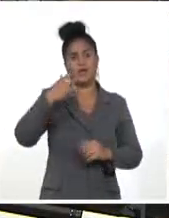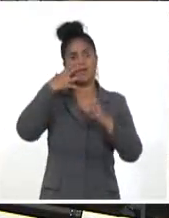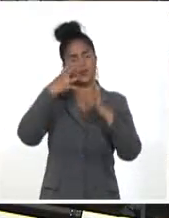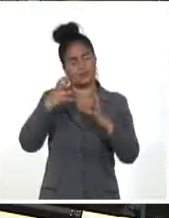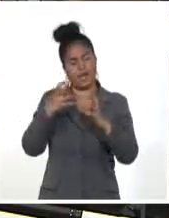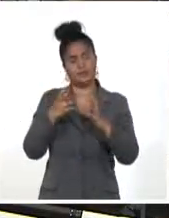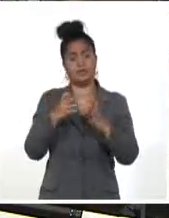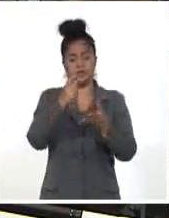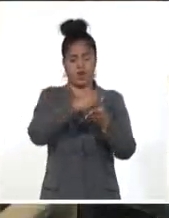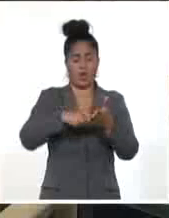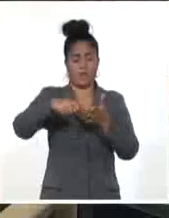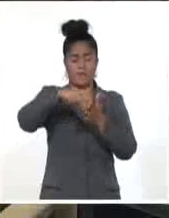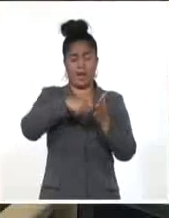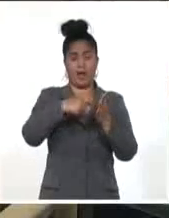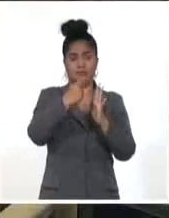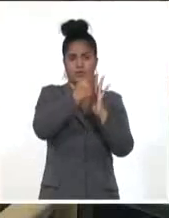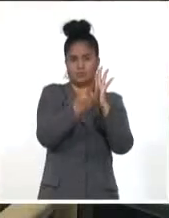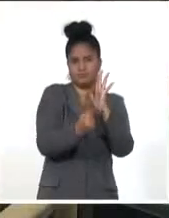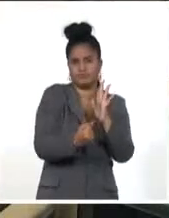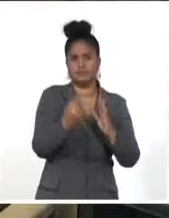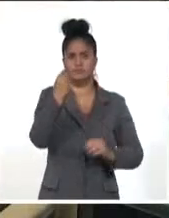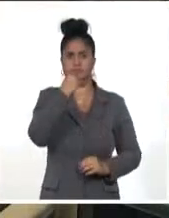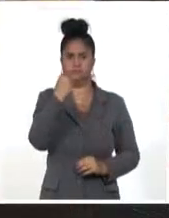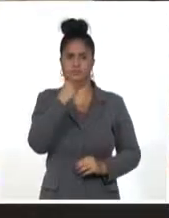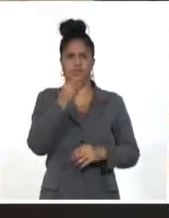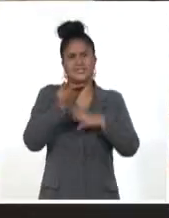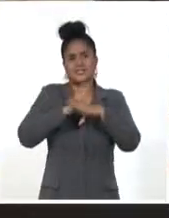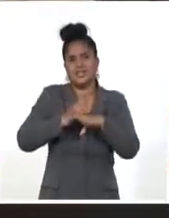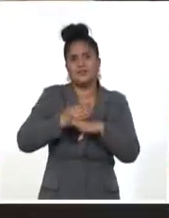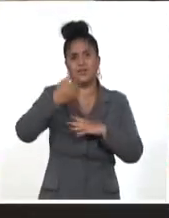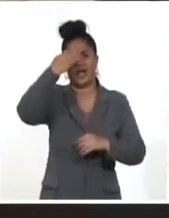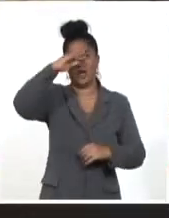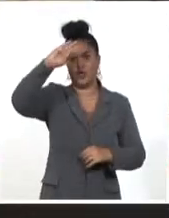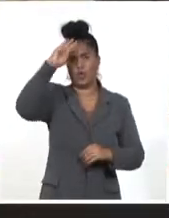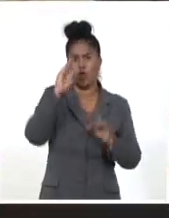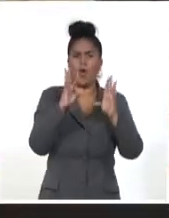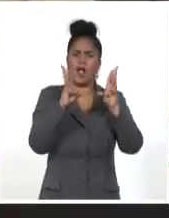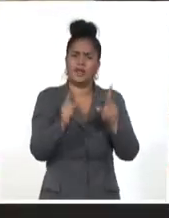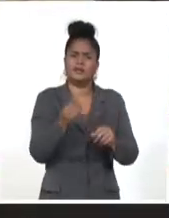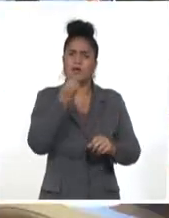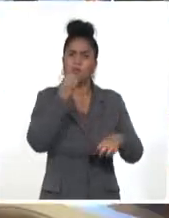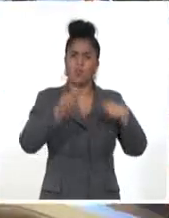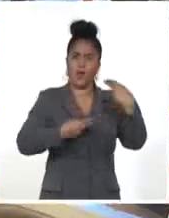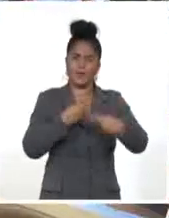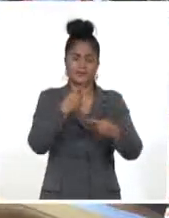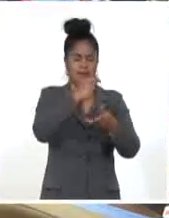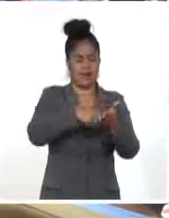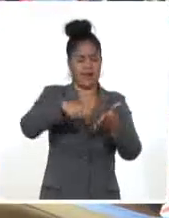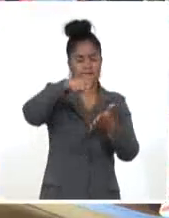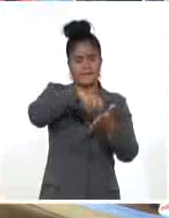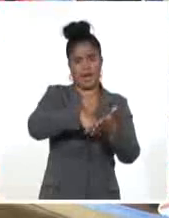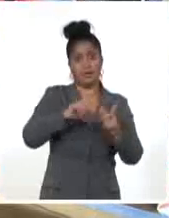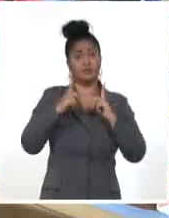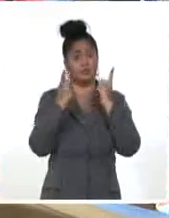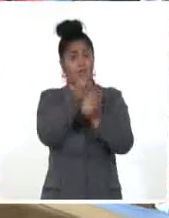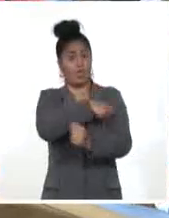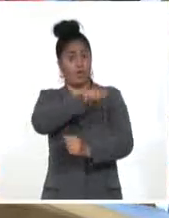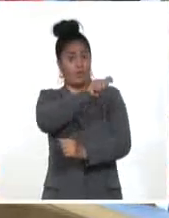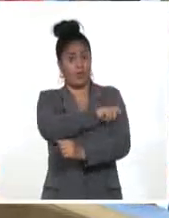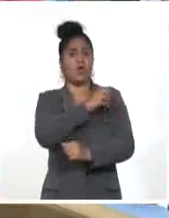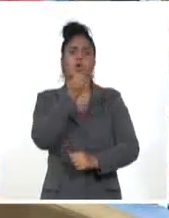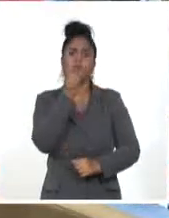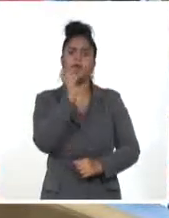alimentaria es la capacidad de la nación para producir alimentos de forma sostenible y dar acceso a toda la población a una